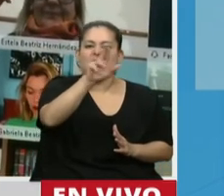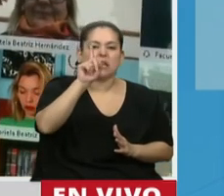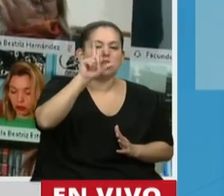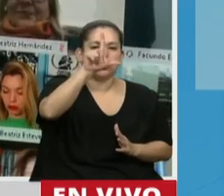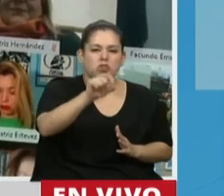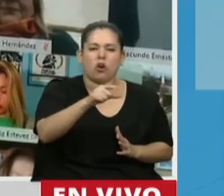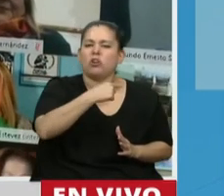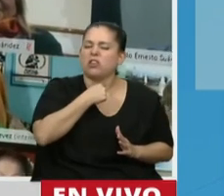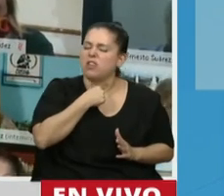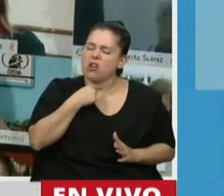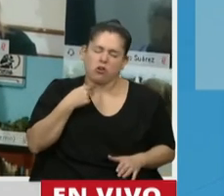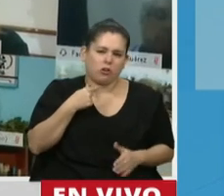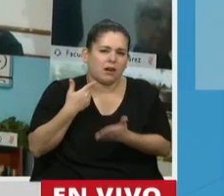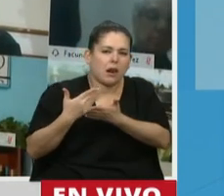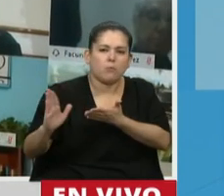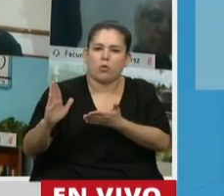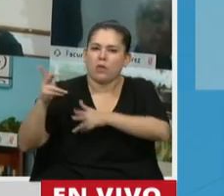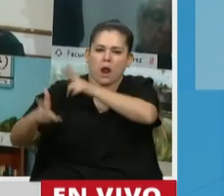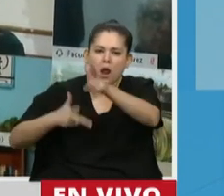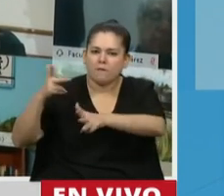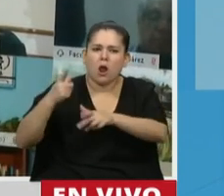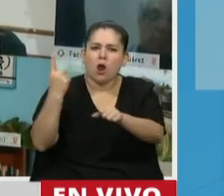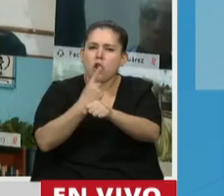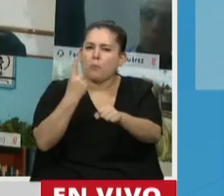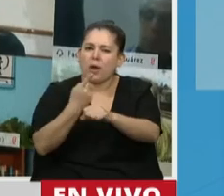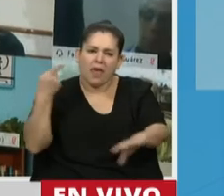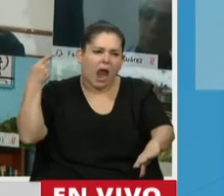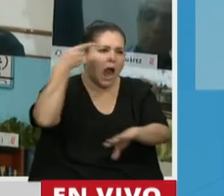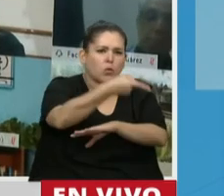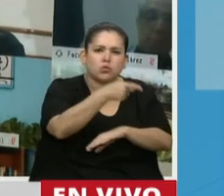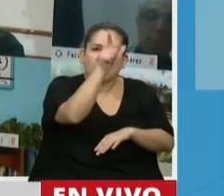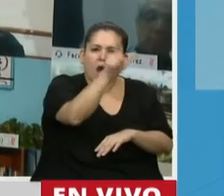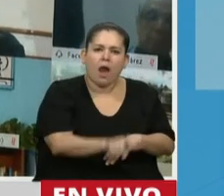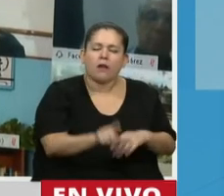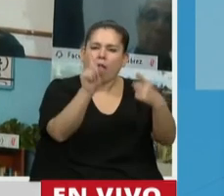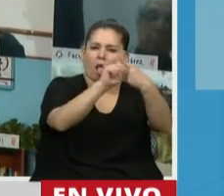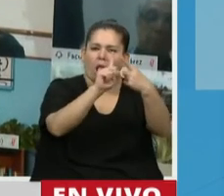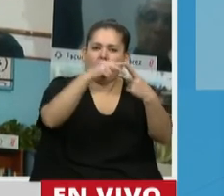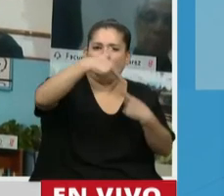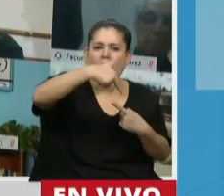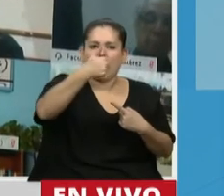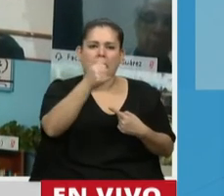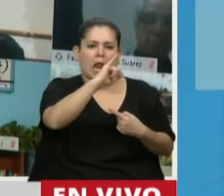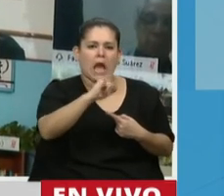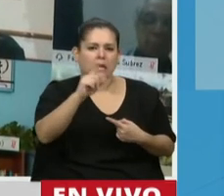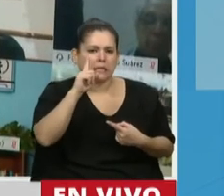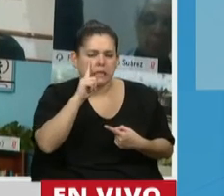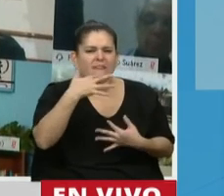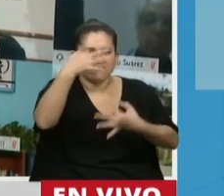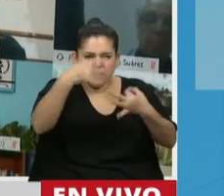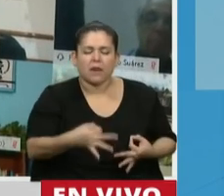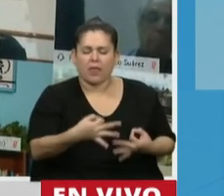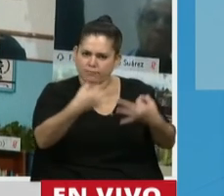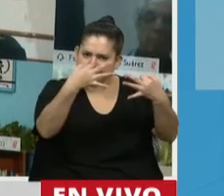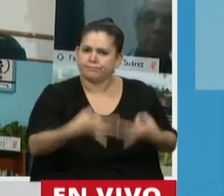parece que no es gratuito acusar de nazi a alguien que ha colaborado y quedó demostrado por todos los argentinos que fue un patriota.